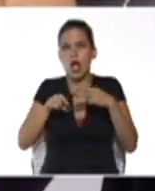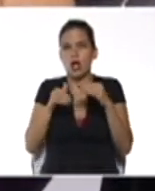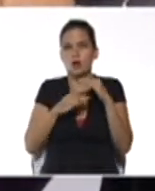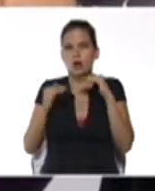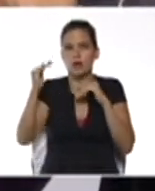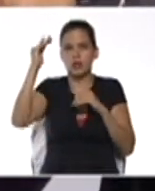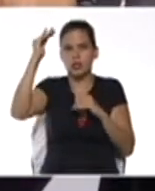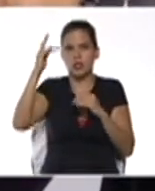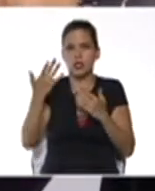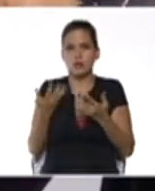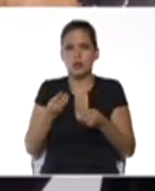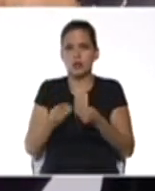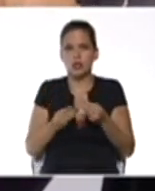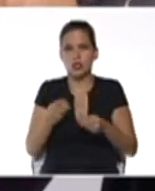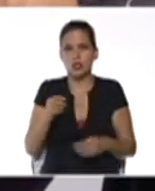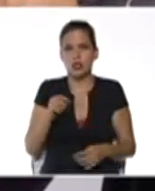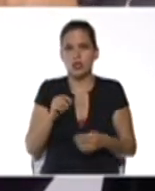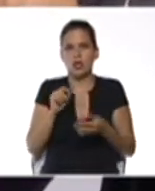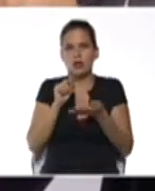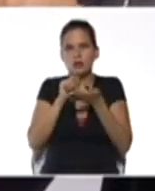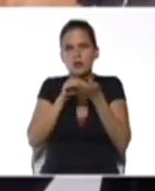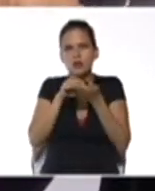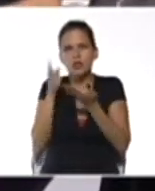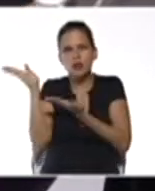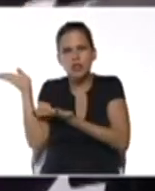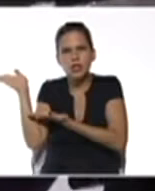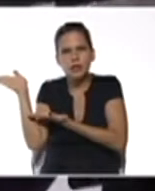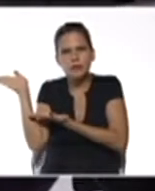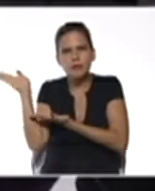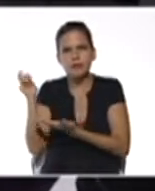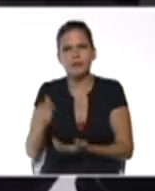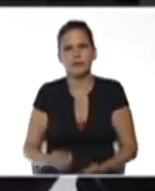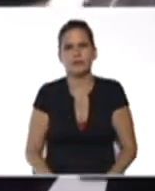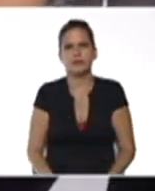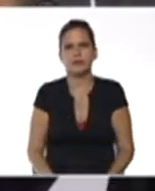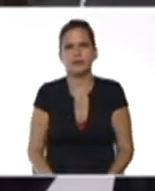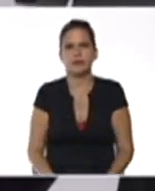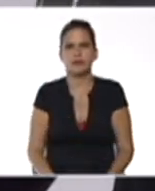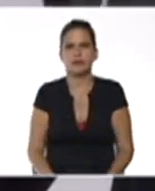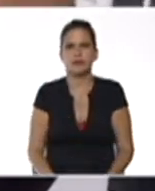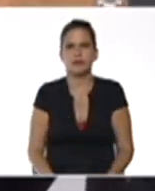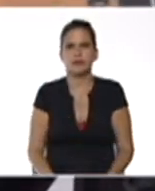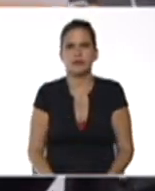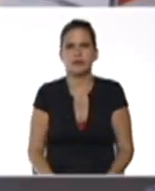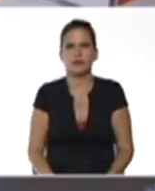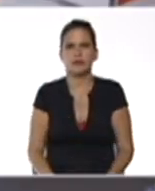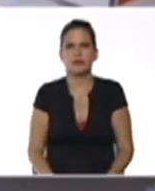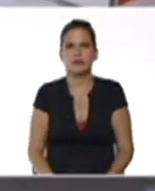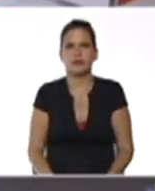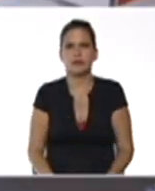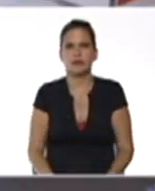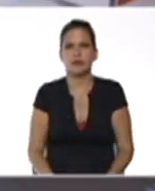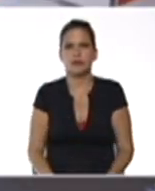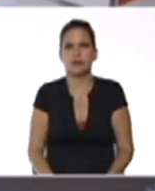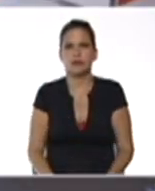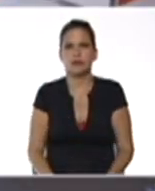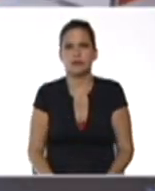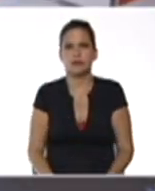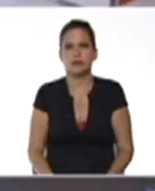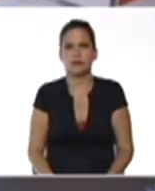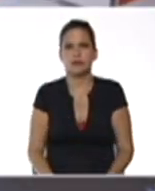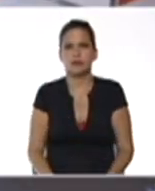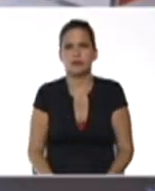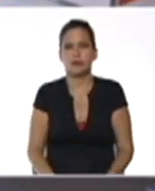considerando es este puntito que está aquí. el ángulo de elevación verificamos